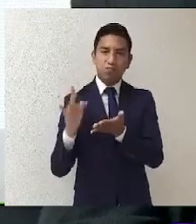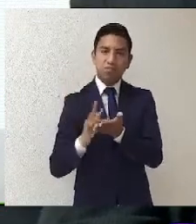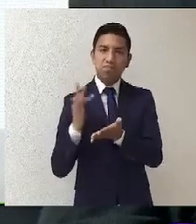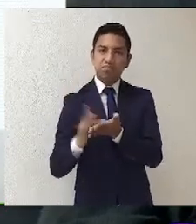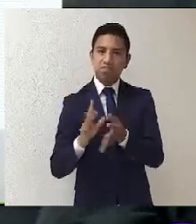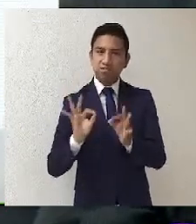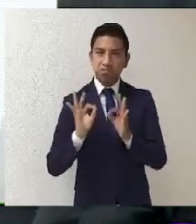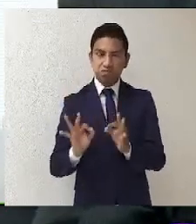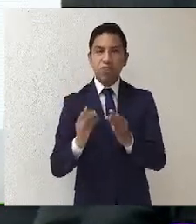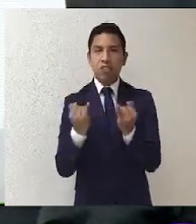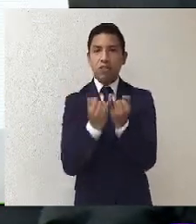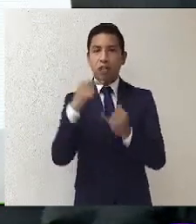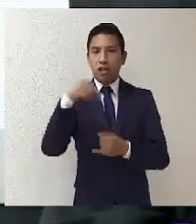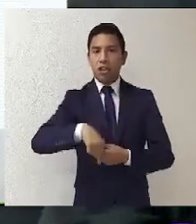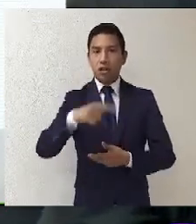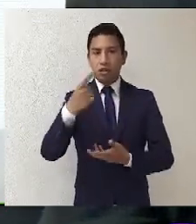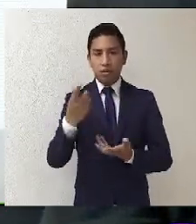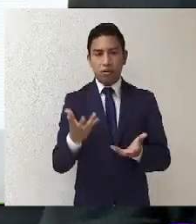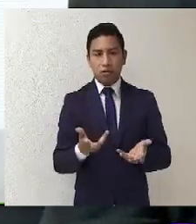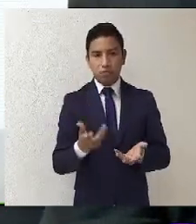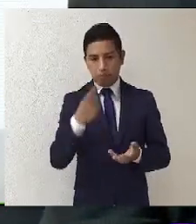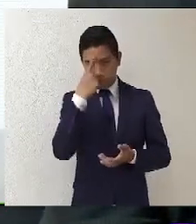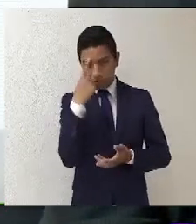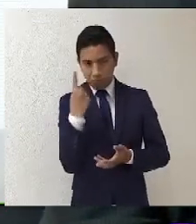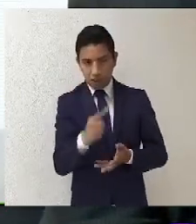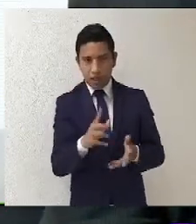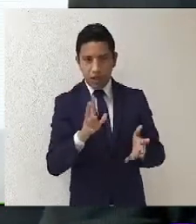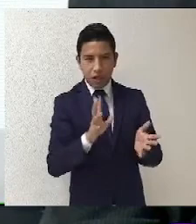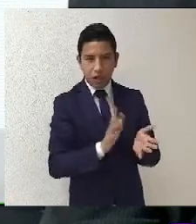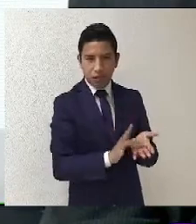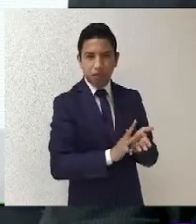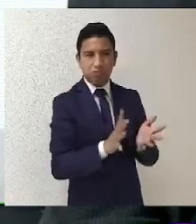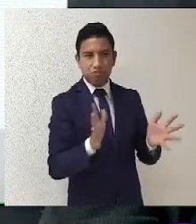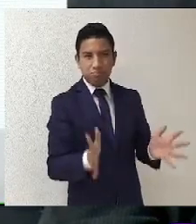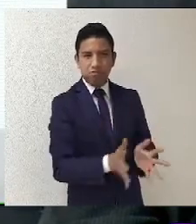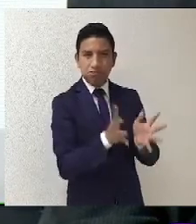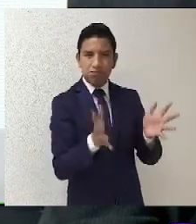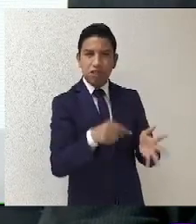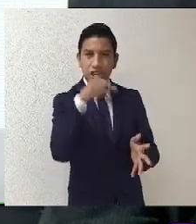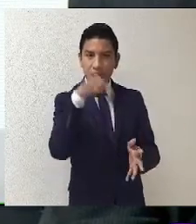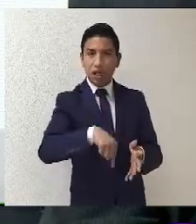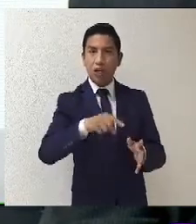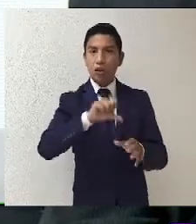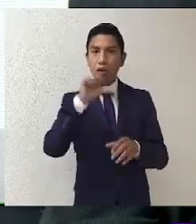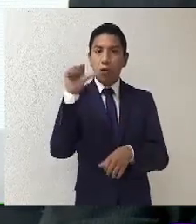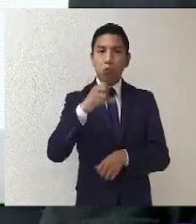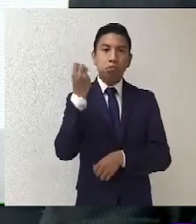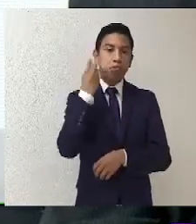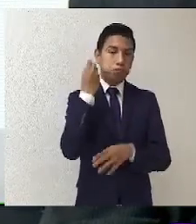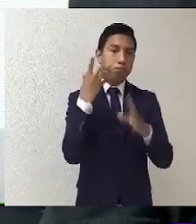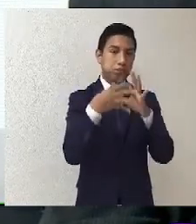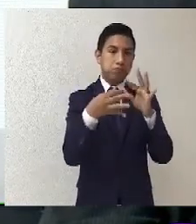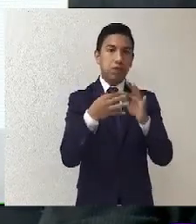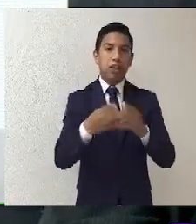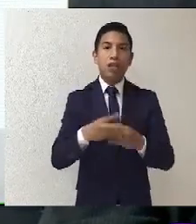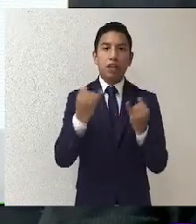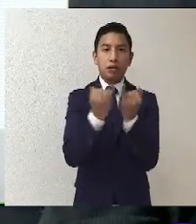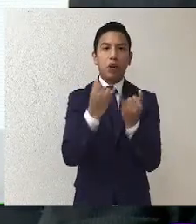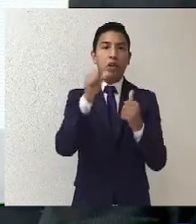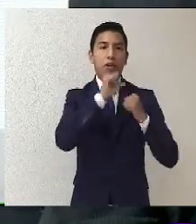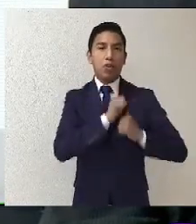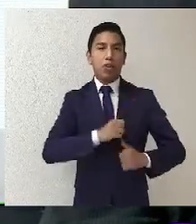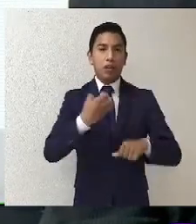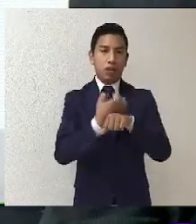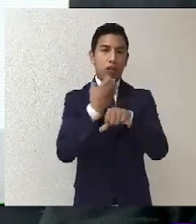complicidad para que esto pudiera suceder. Y bueno, pues agradecer la presencia de autoridades electorales del Estado. Muchas